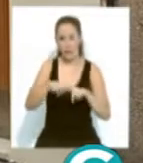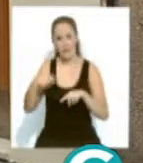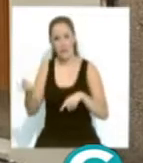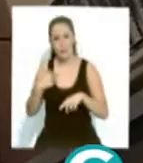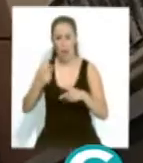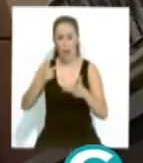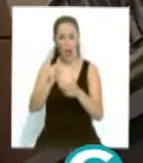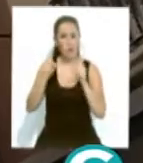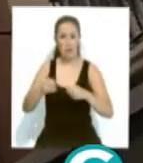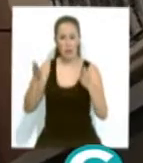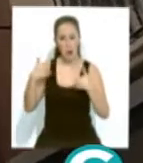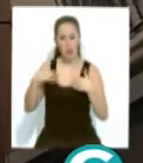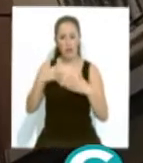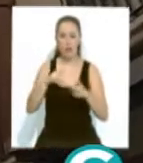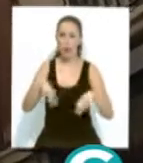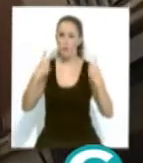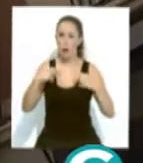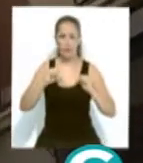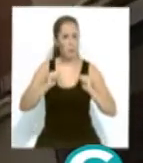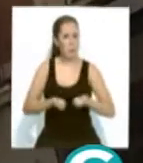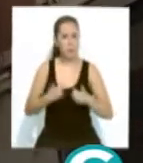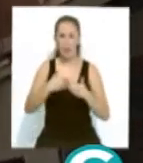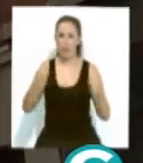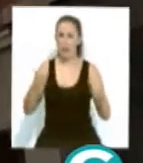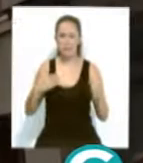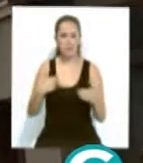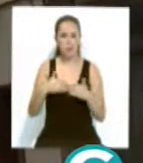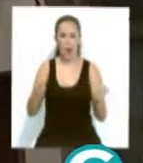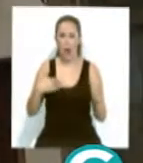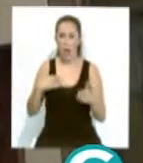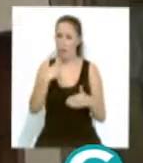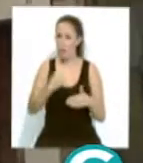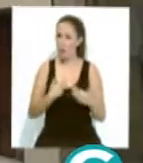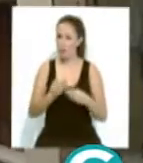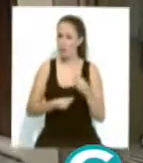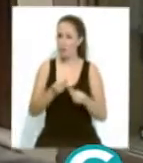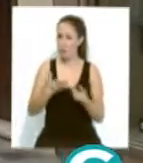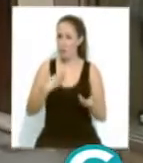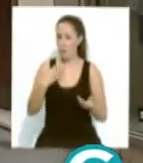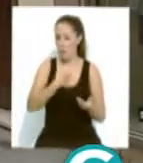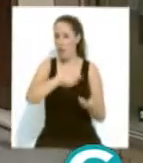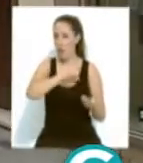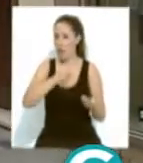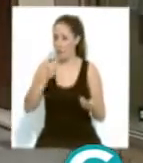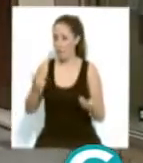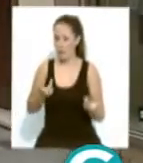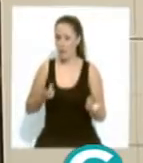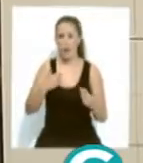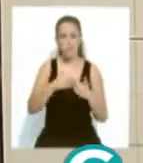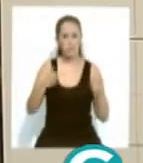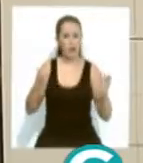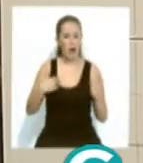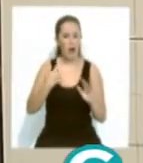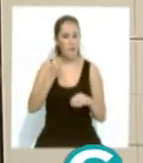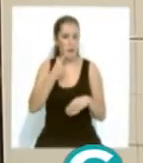la autorización, el restaurante decidió iniciar su actividad tal y como corroboraron agentes de la policía local, que procedieron a levantar